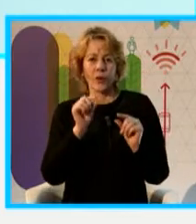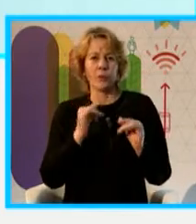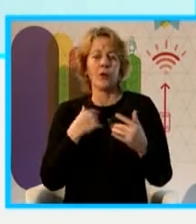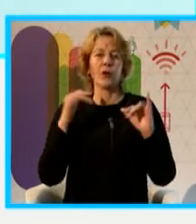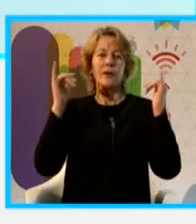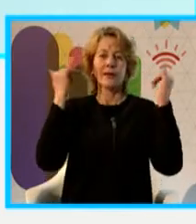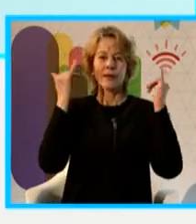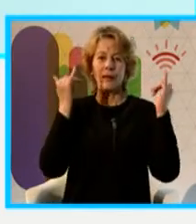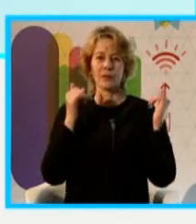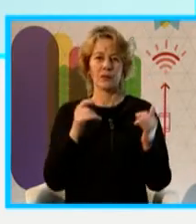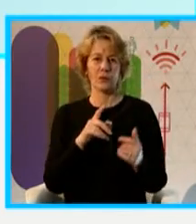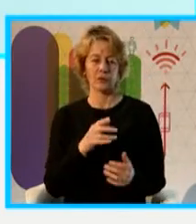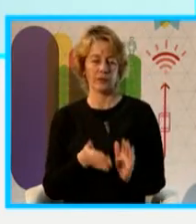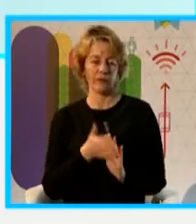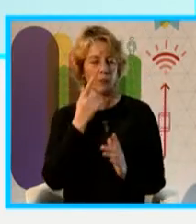recreación como lo vamos a ver.